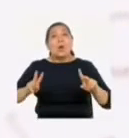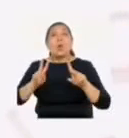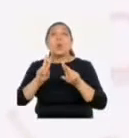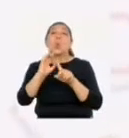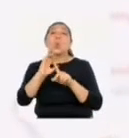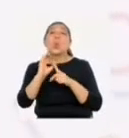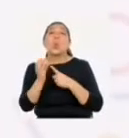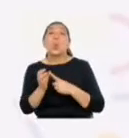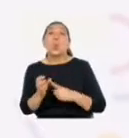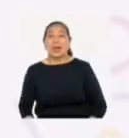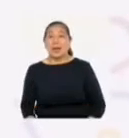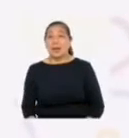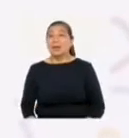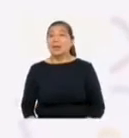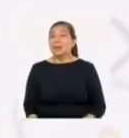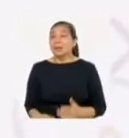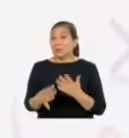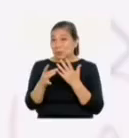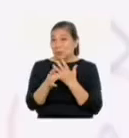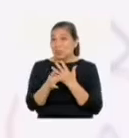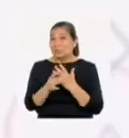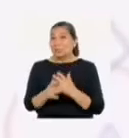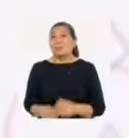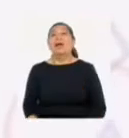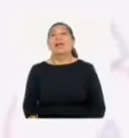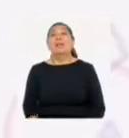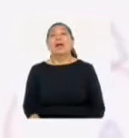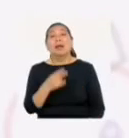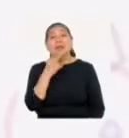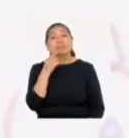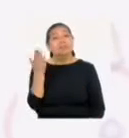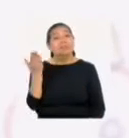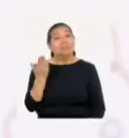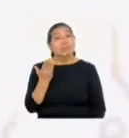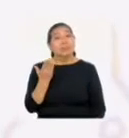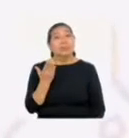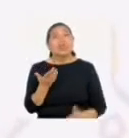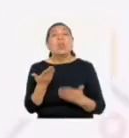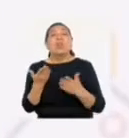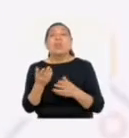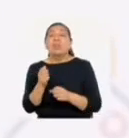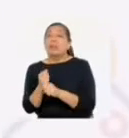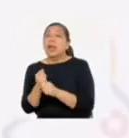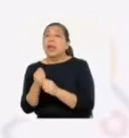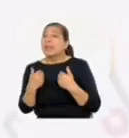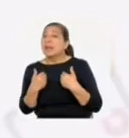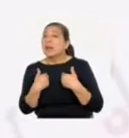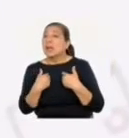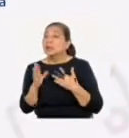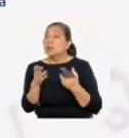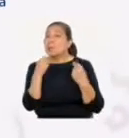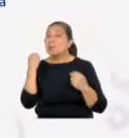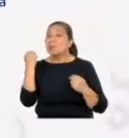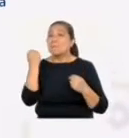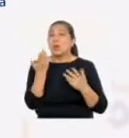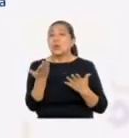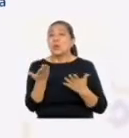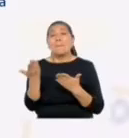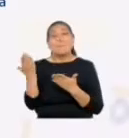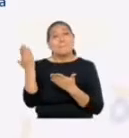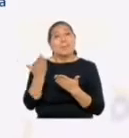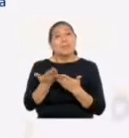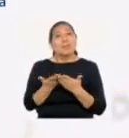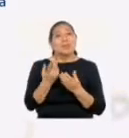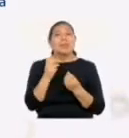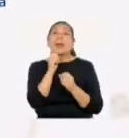culturales hispanos. Las esposas de los encomenderos se encargaron de la organización del espacio doméstico y tuvieron bajo su poder a una